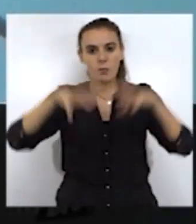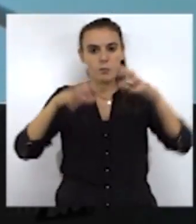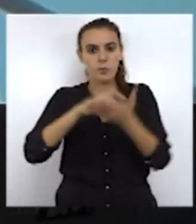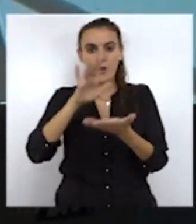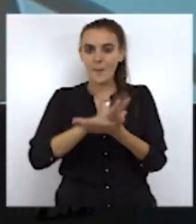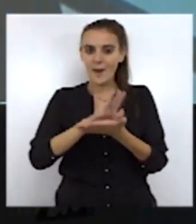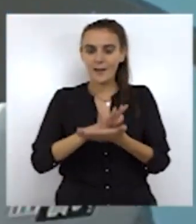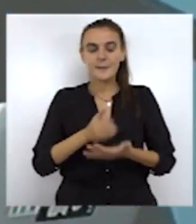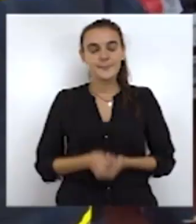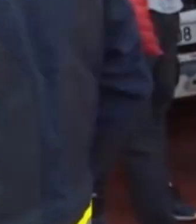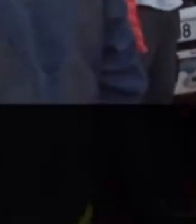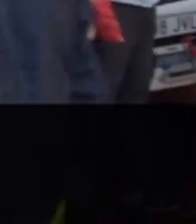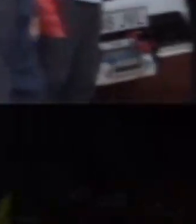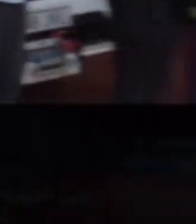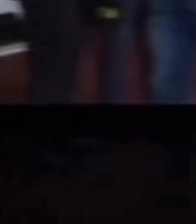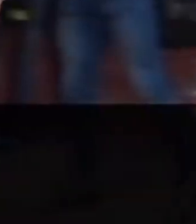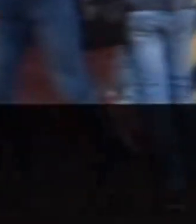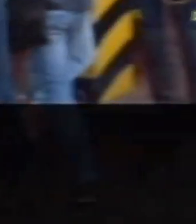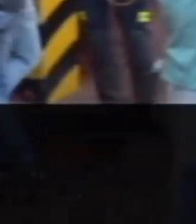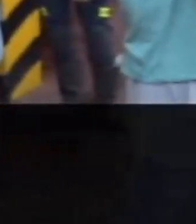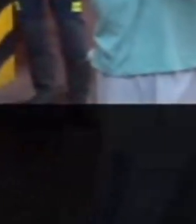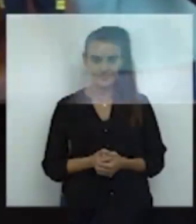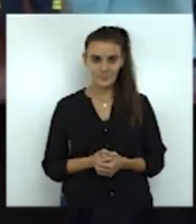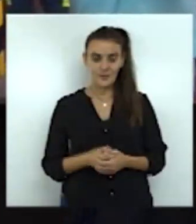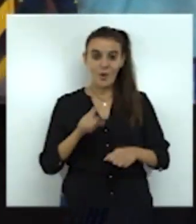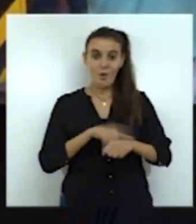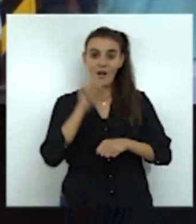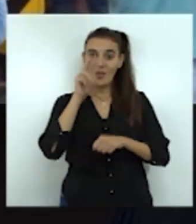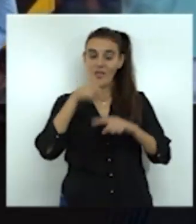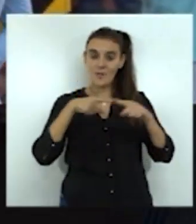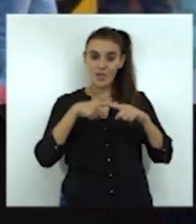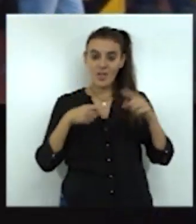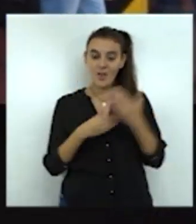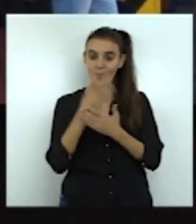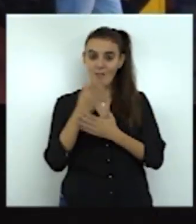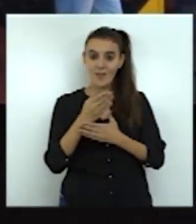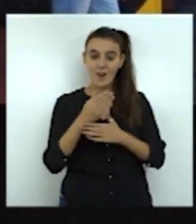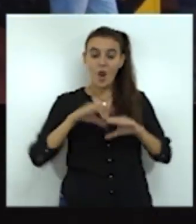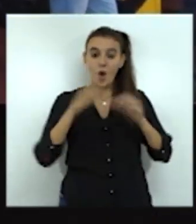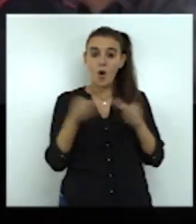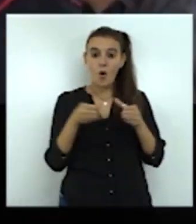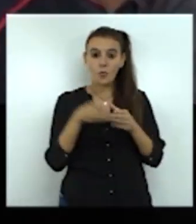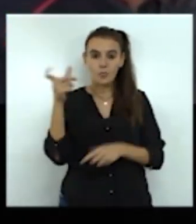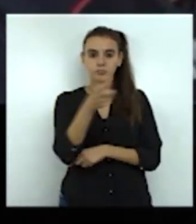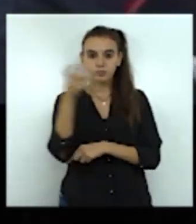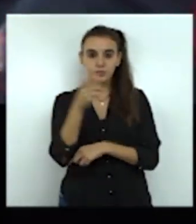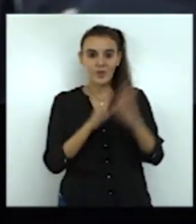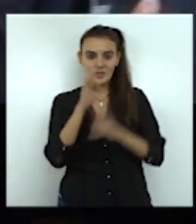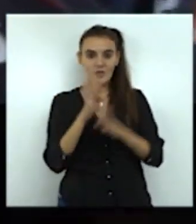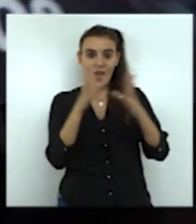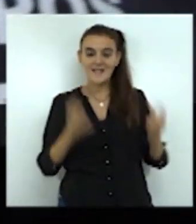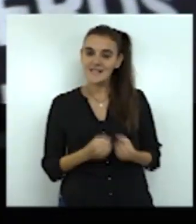de la provincia de Málaga. A las doce y media de esta mañana, los efectivos del Servicio de Extinción de Incendios y Salvamento han